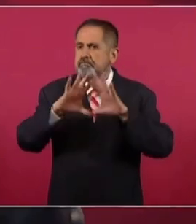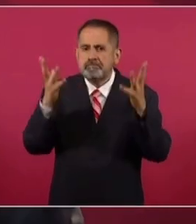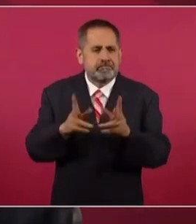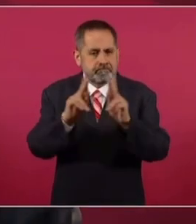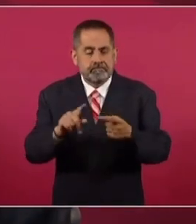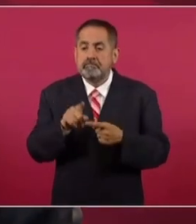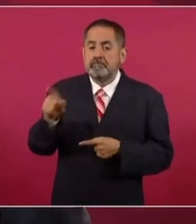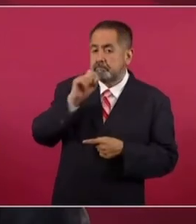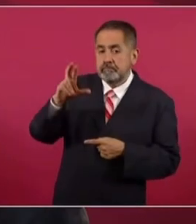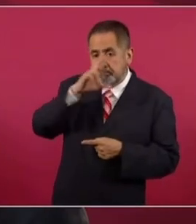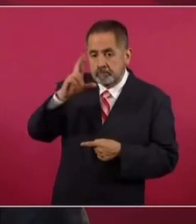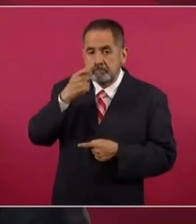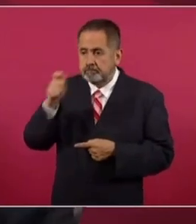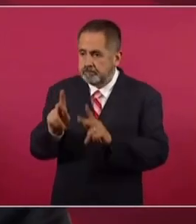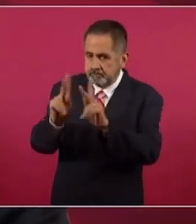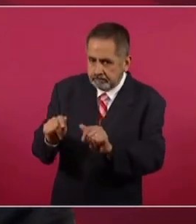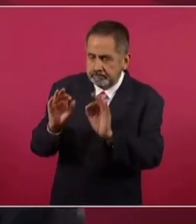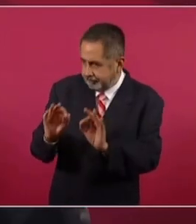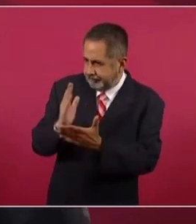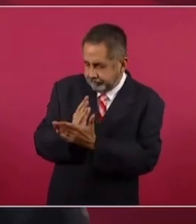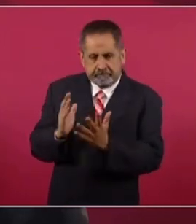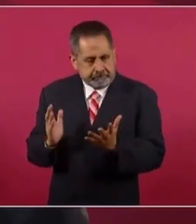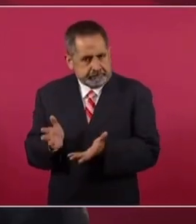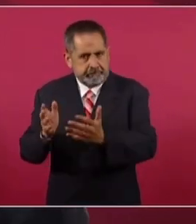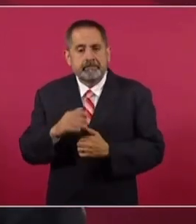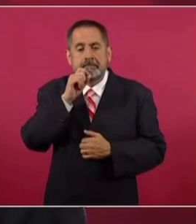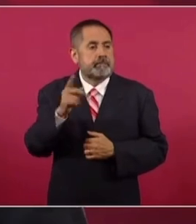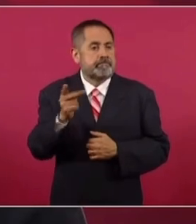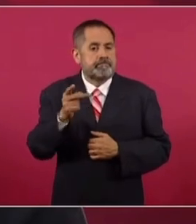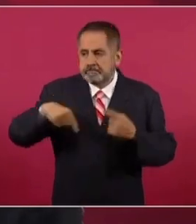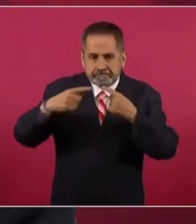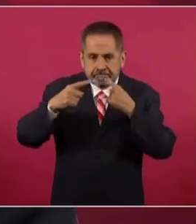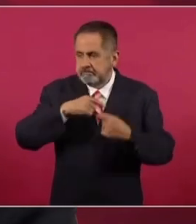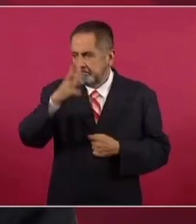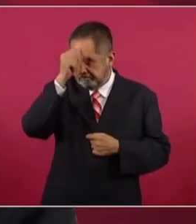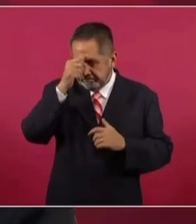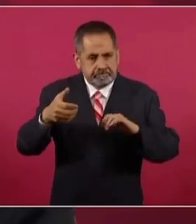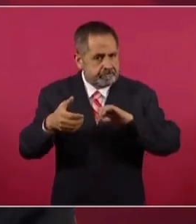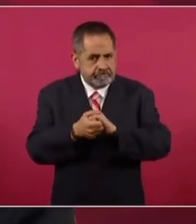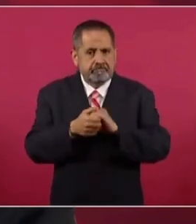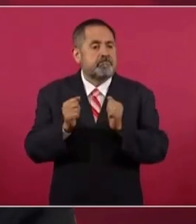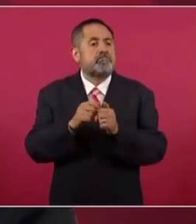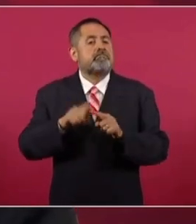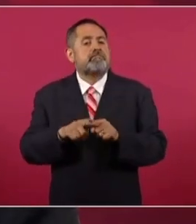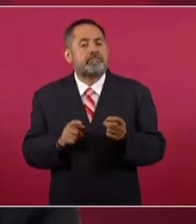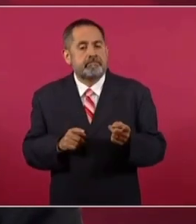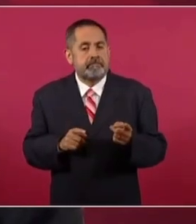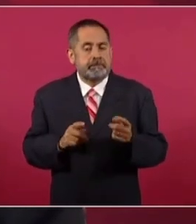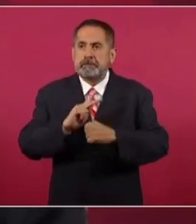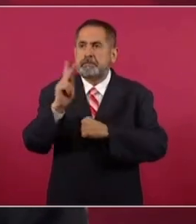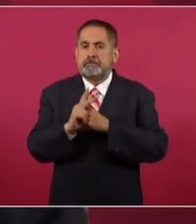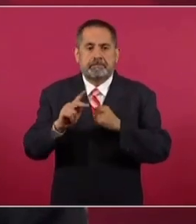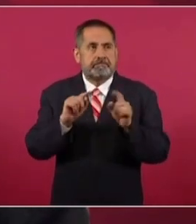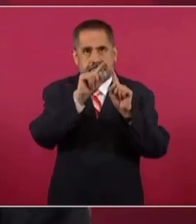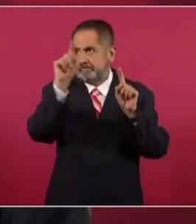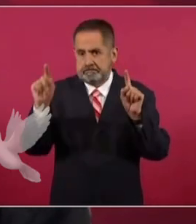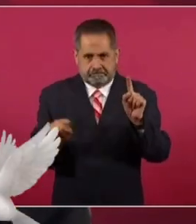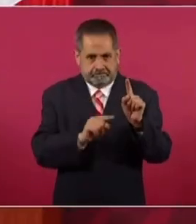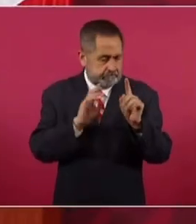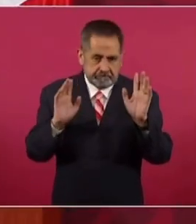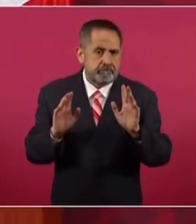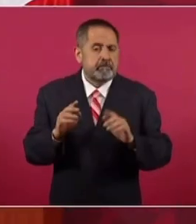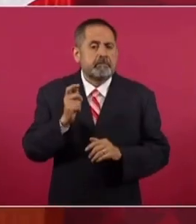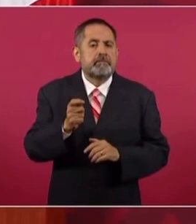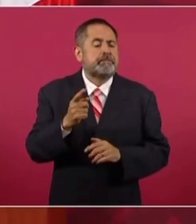de Rusia y Ucrania y al mismo tiempo llegar a un acuerdo entre las naciones, sobre todo